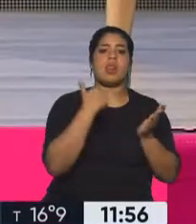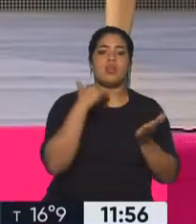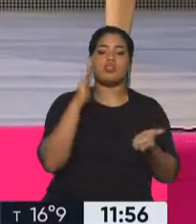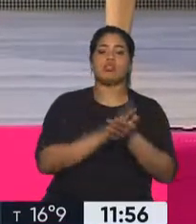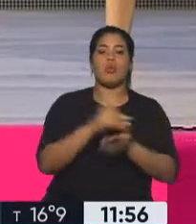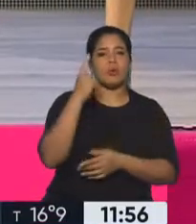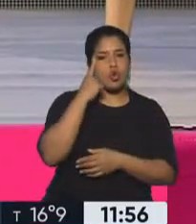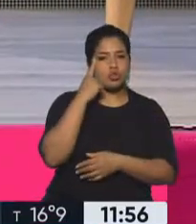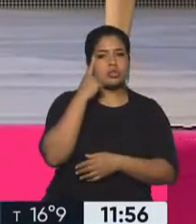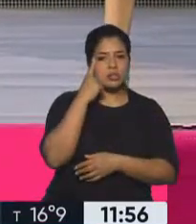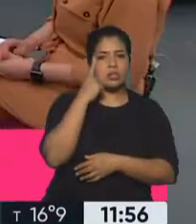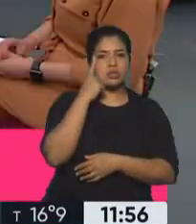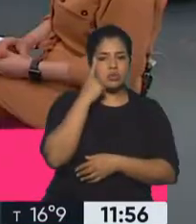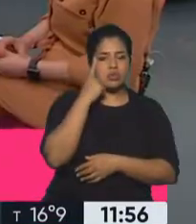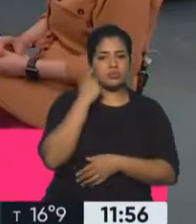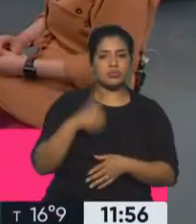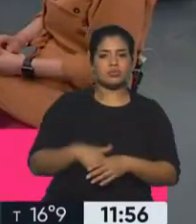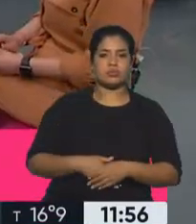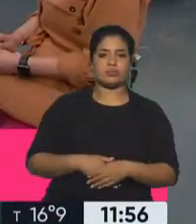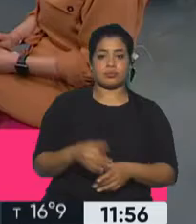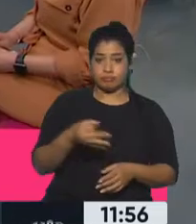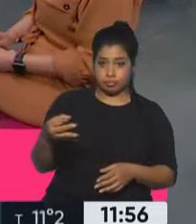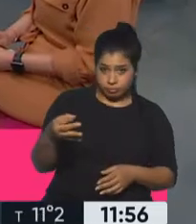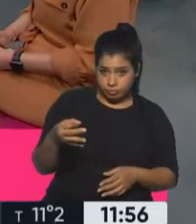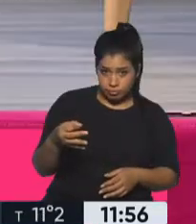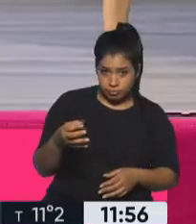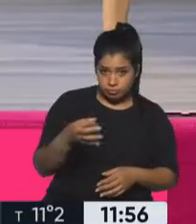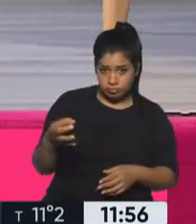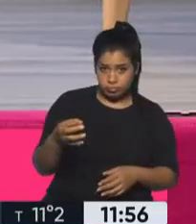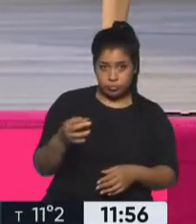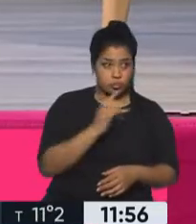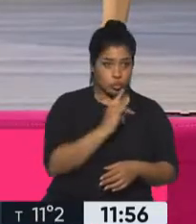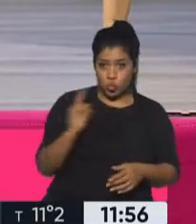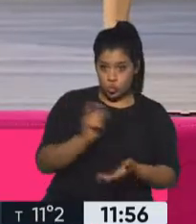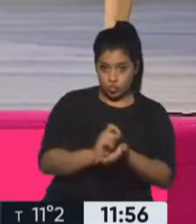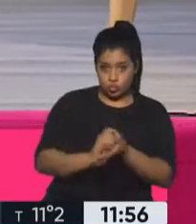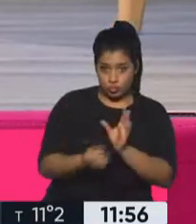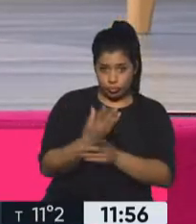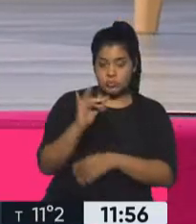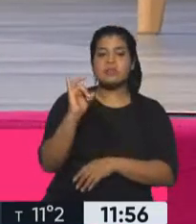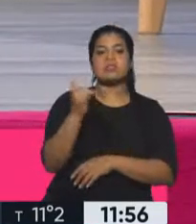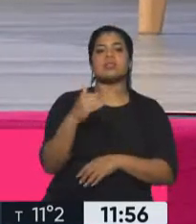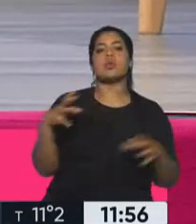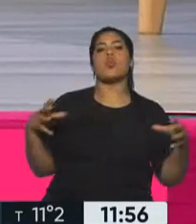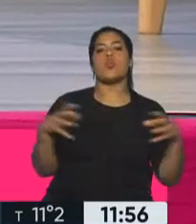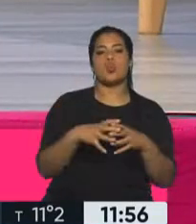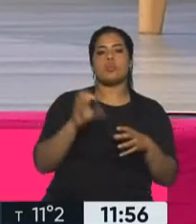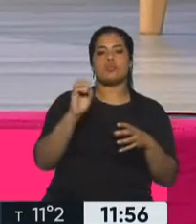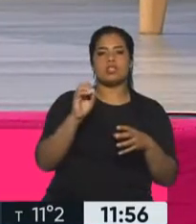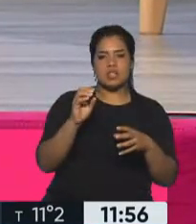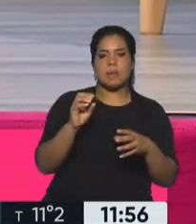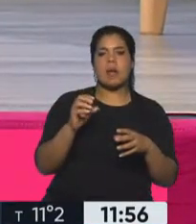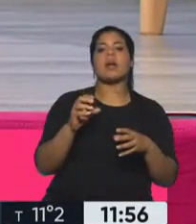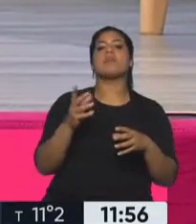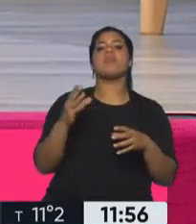concientización, ¿no? Para enterarnos un poco más. Exacto. Esto lo produjeron ustedes, lo hicieron ustedes. Sí, nosotros trabajamos en un grupo que se llama De que hablamos cuando